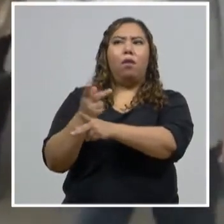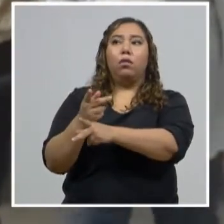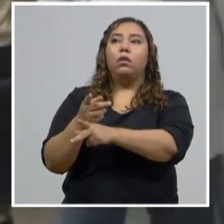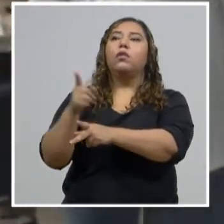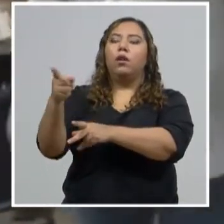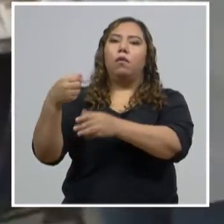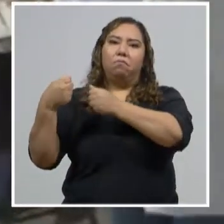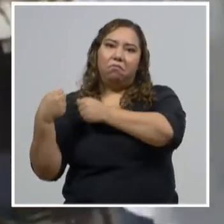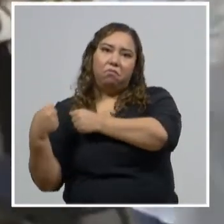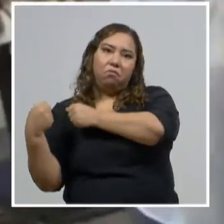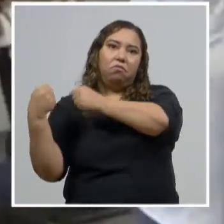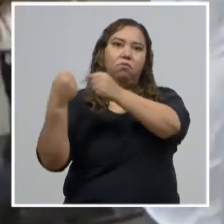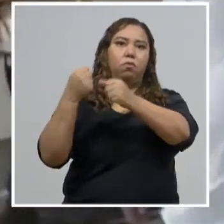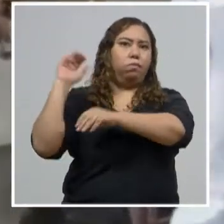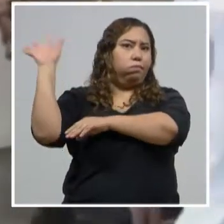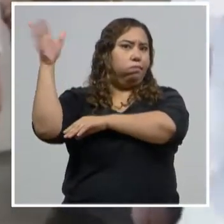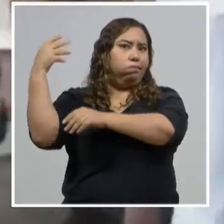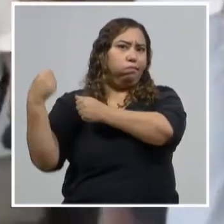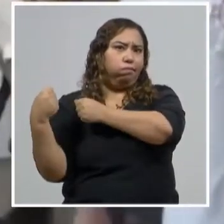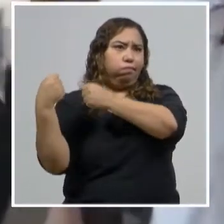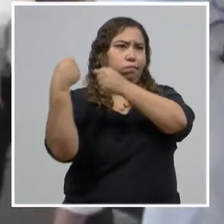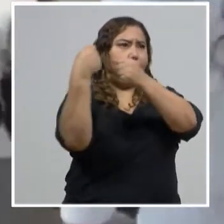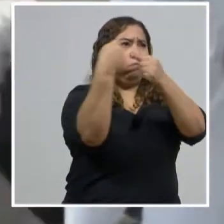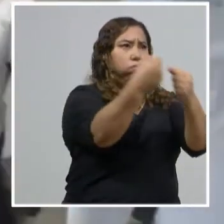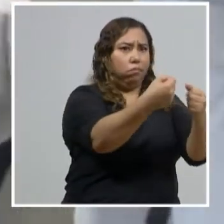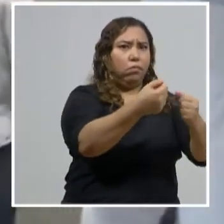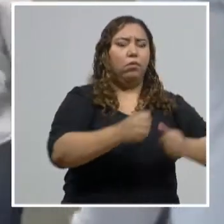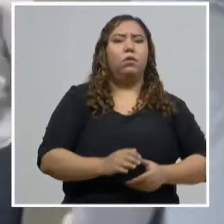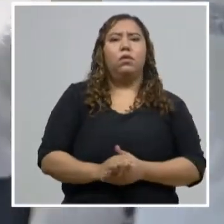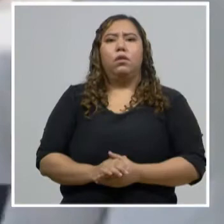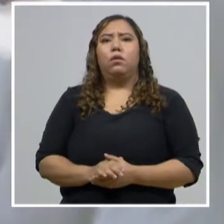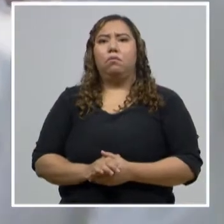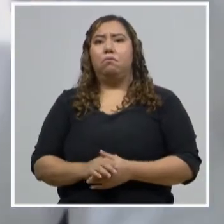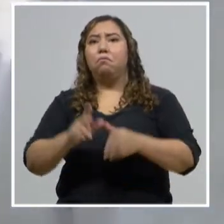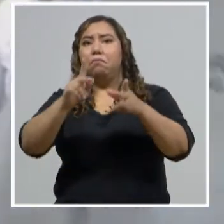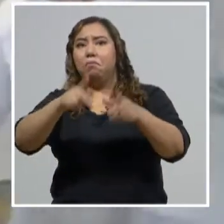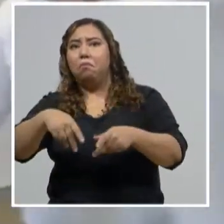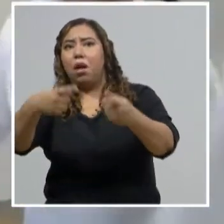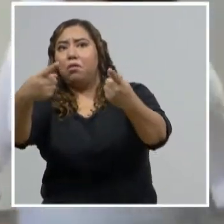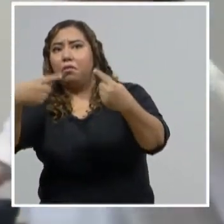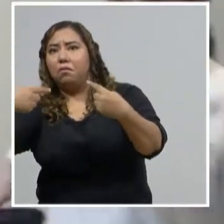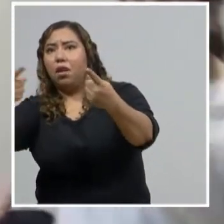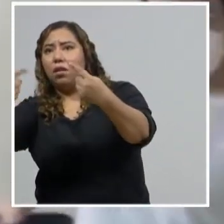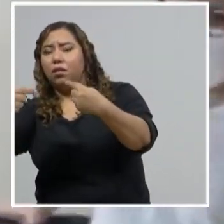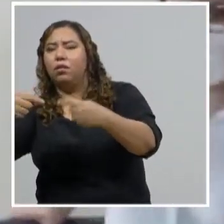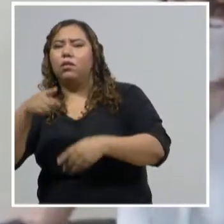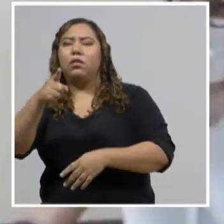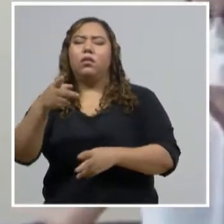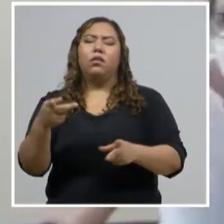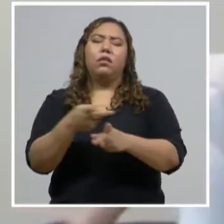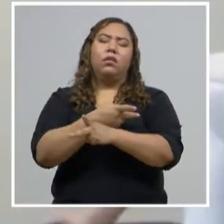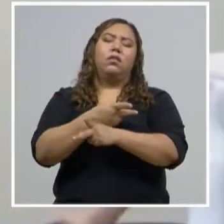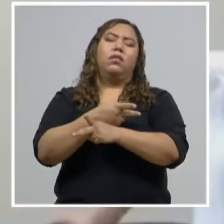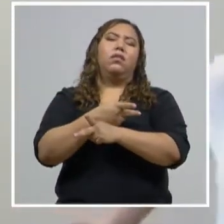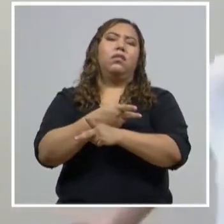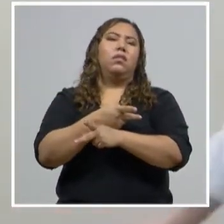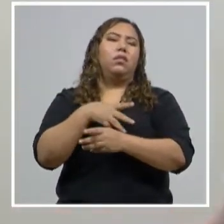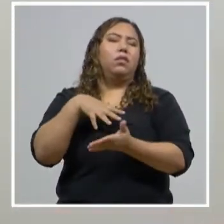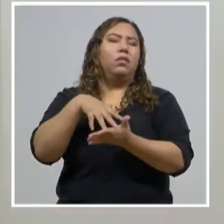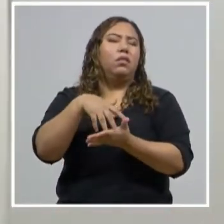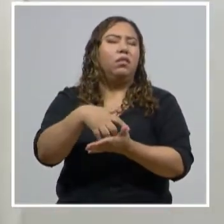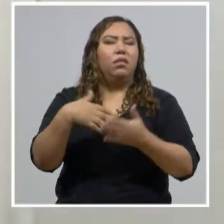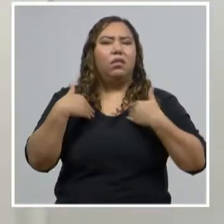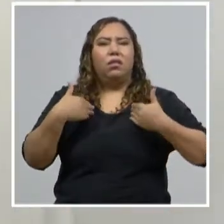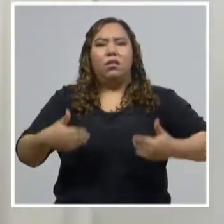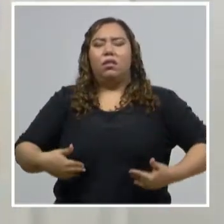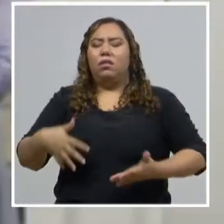poder atender de manera rápida a los pacientes que vienen en algunos casos descompensados y afectados por